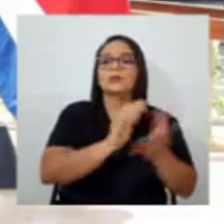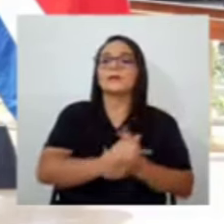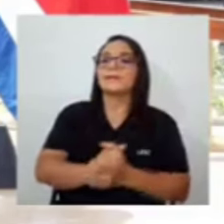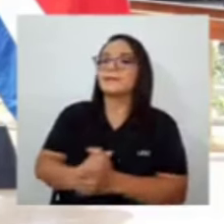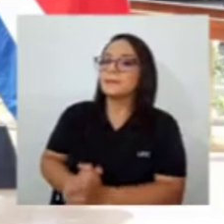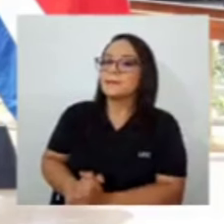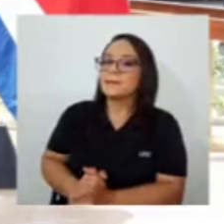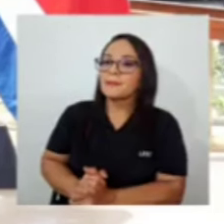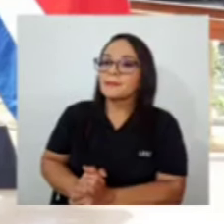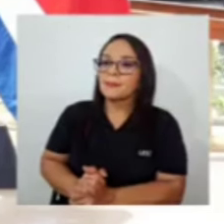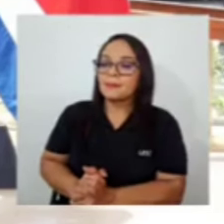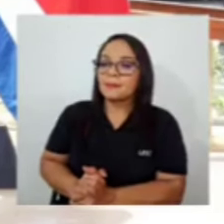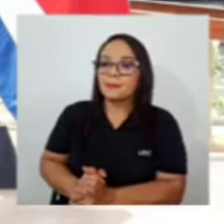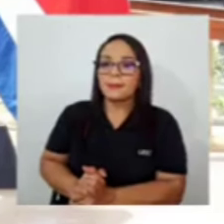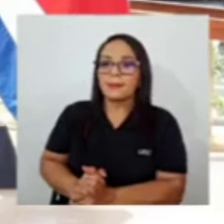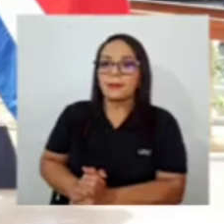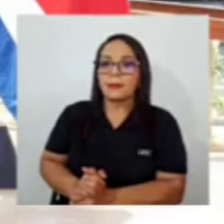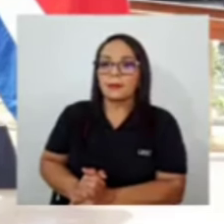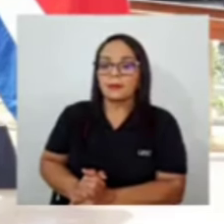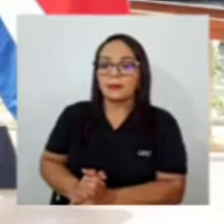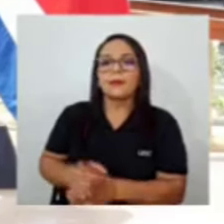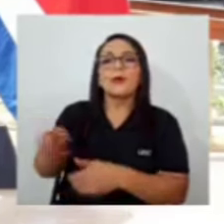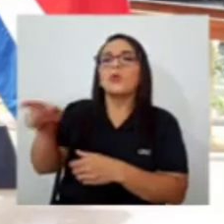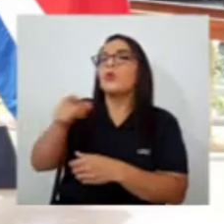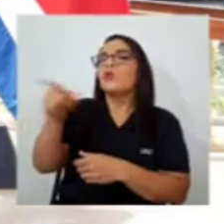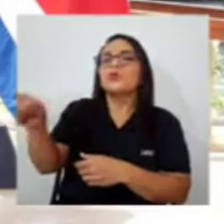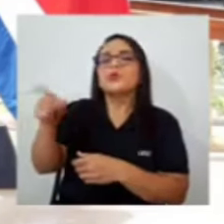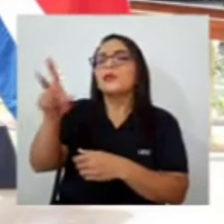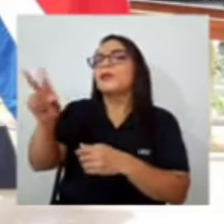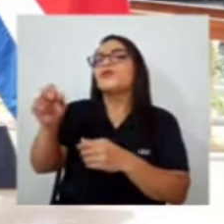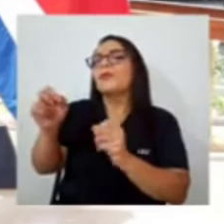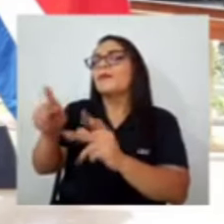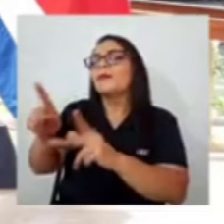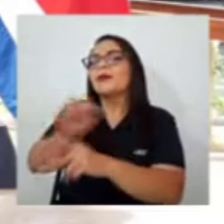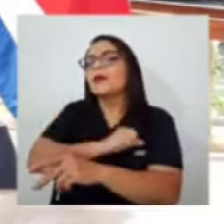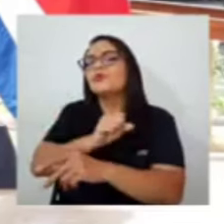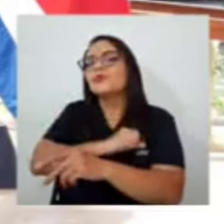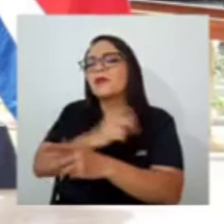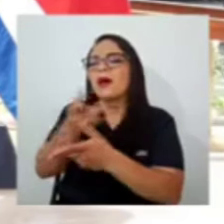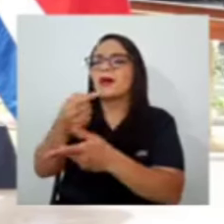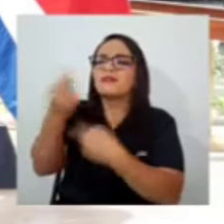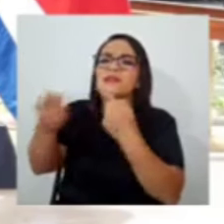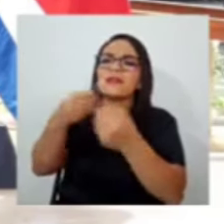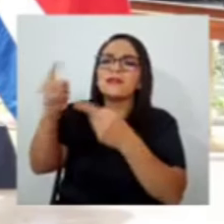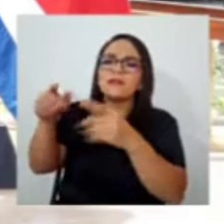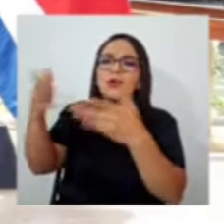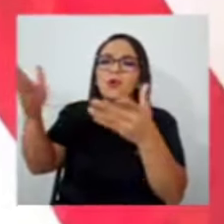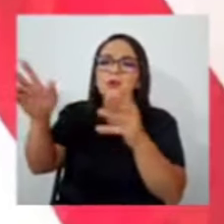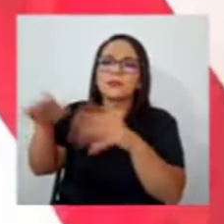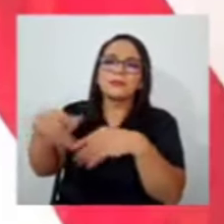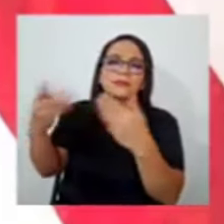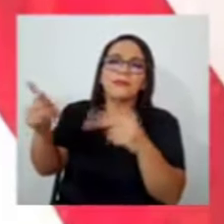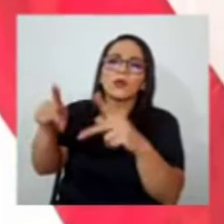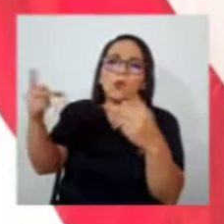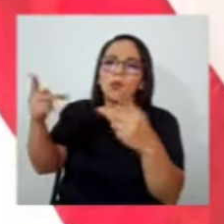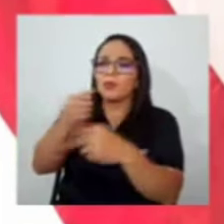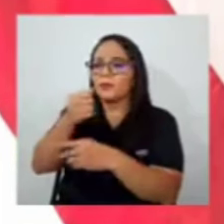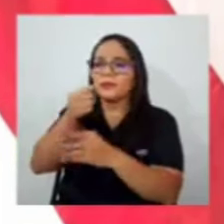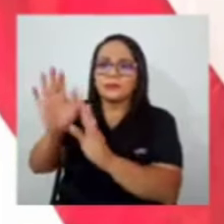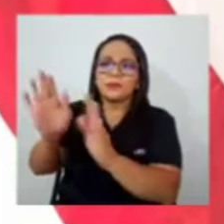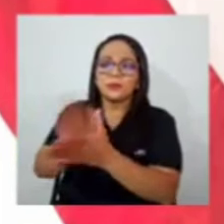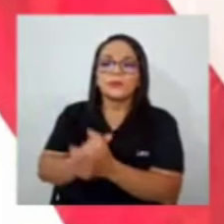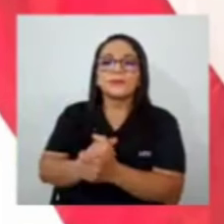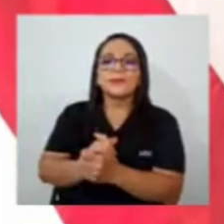asustar con el cuero de un tigre y un montón de mentiras de un diario que, bueno, ya no más.